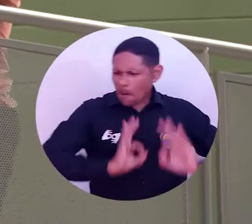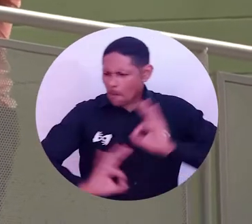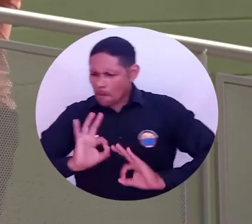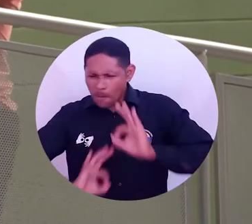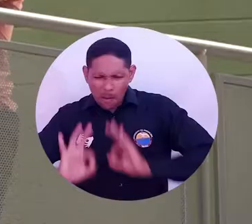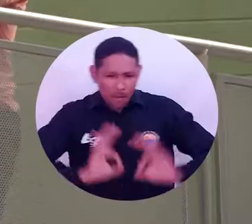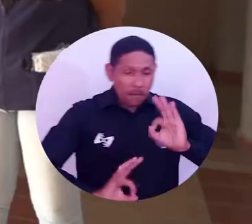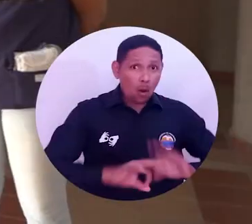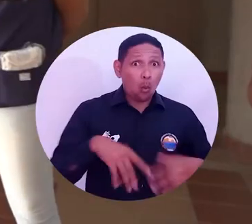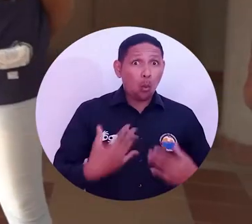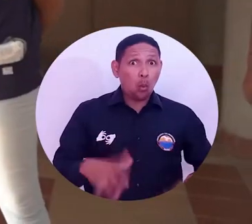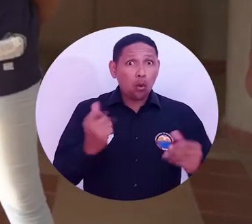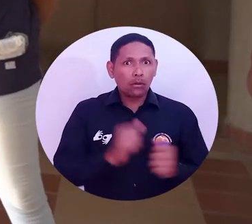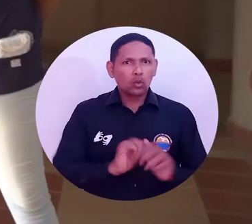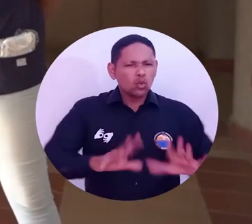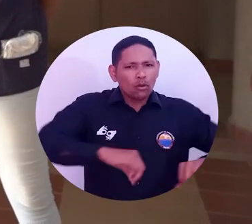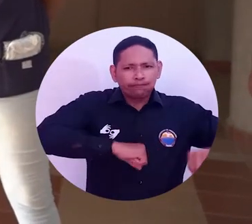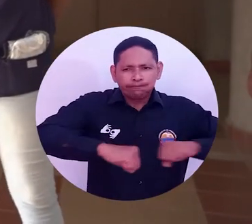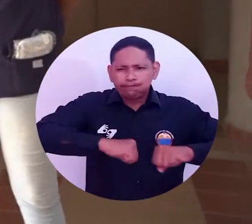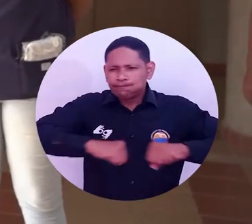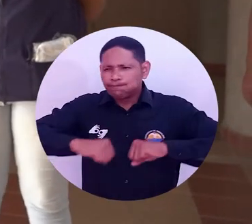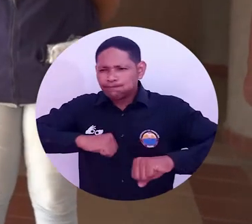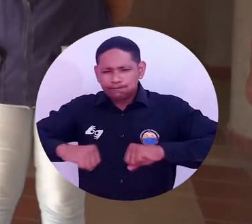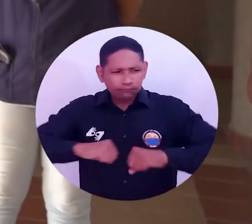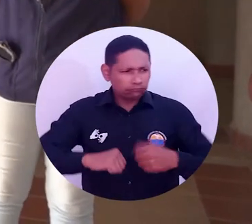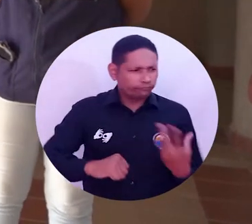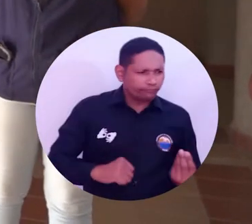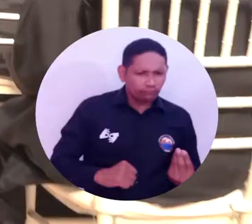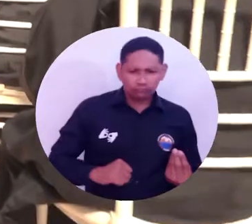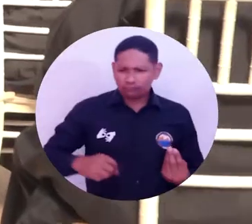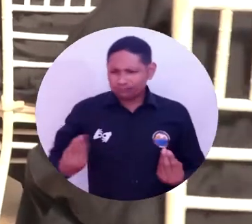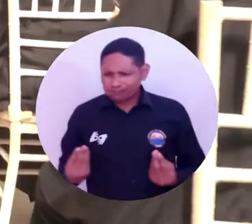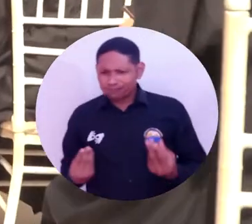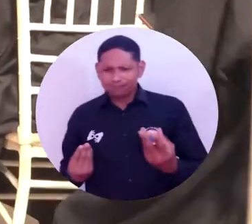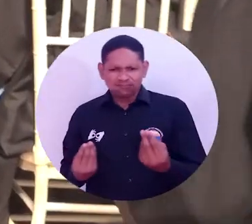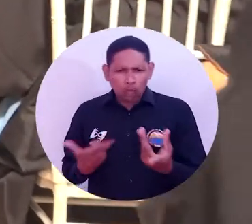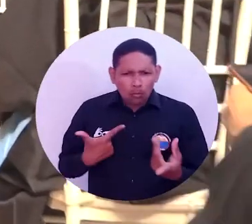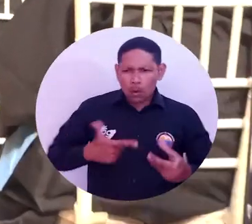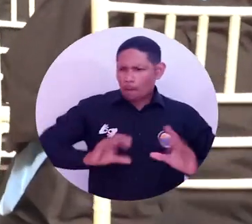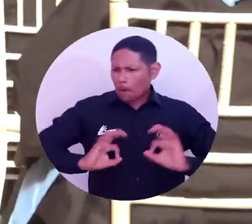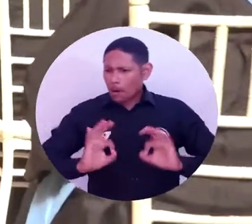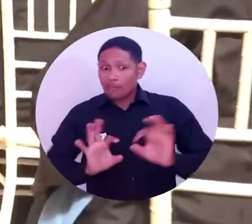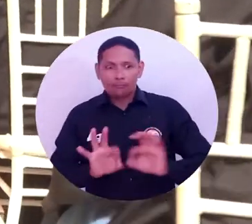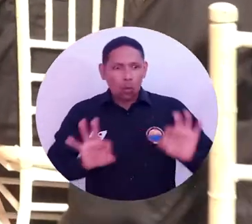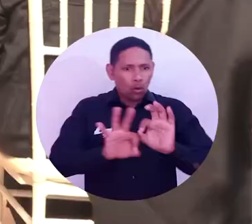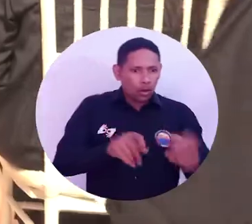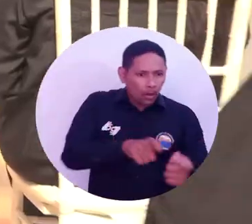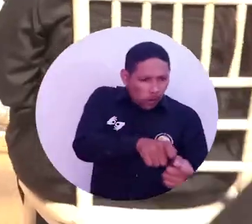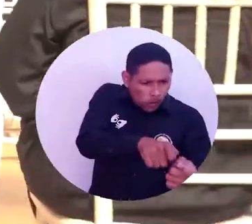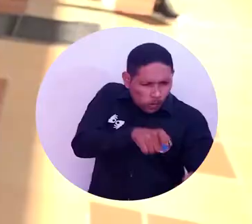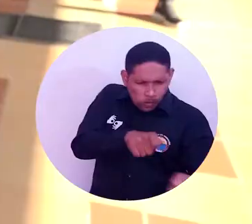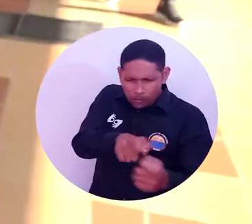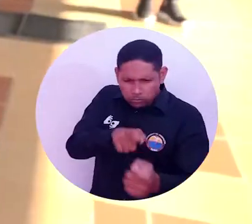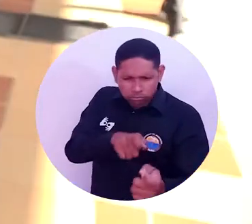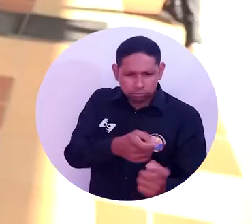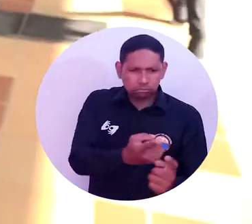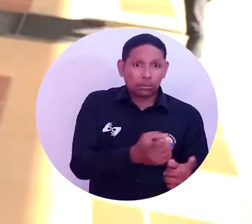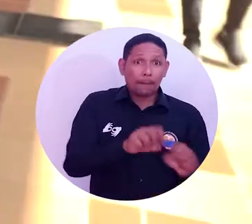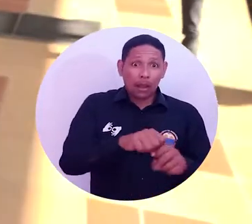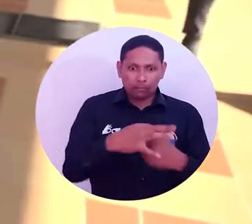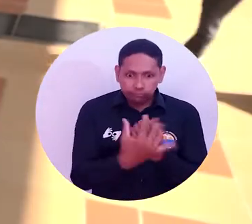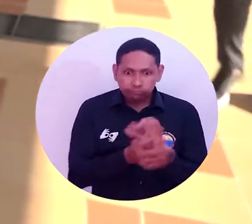jornada de graduación distribuyó la actividad de tal manera que se pudiera lograr el adecuado distanciamiento y los protocolos de